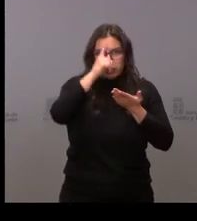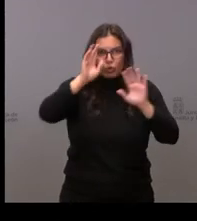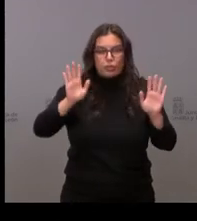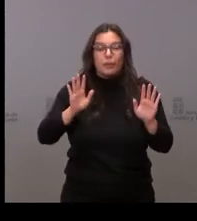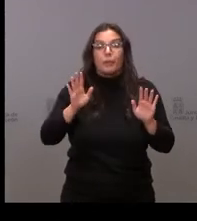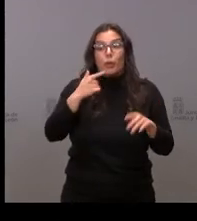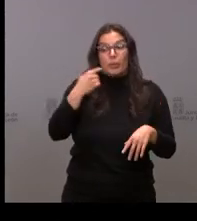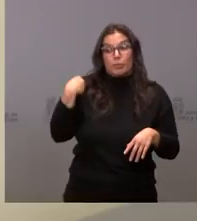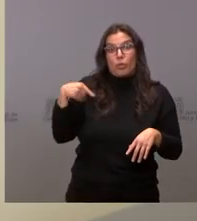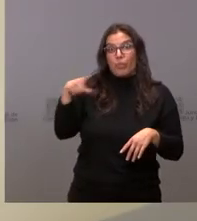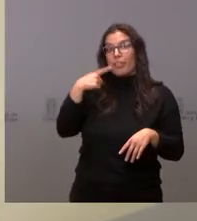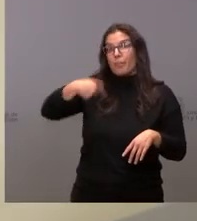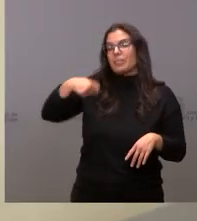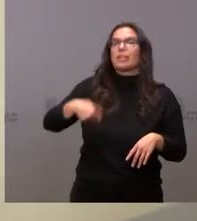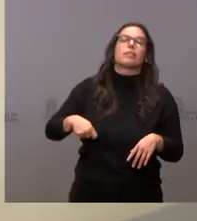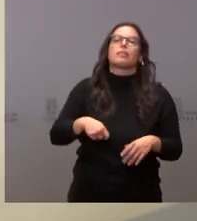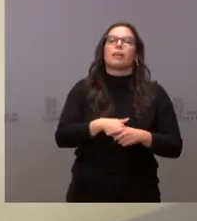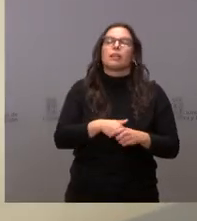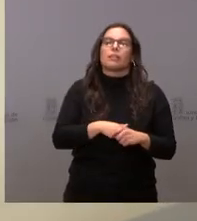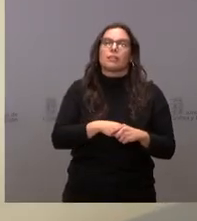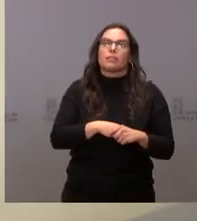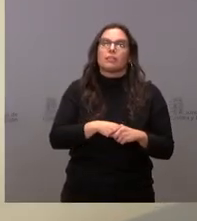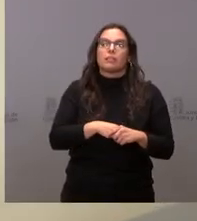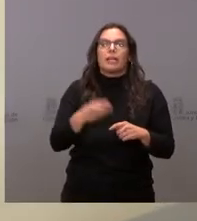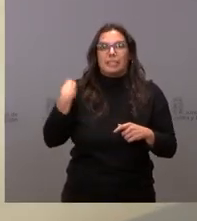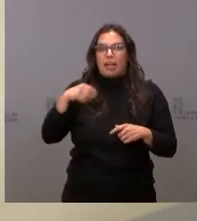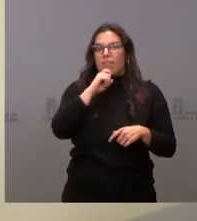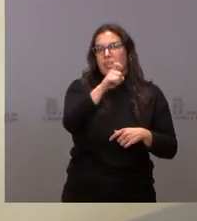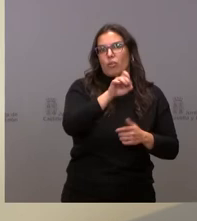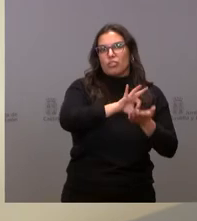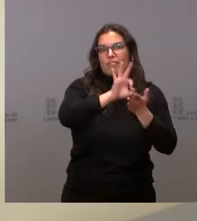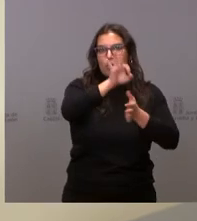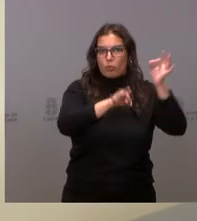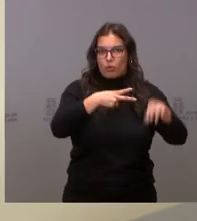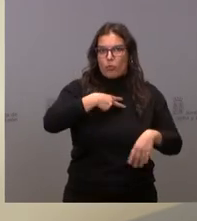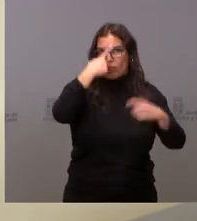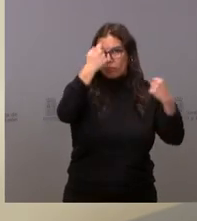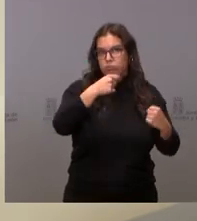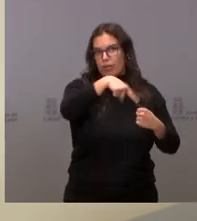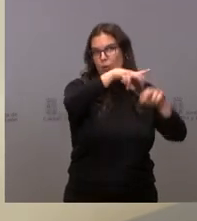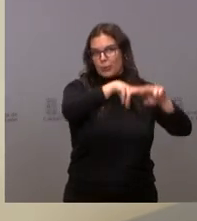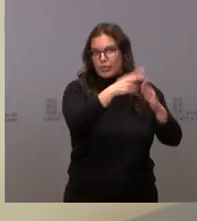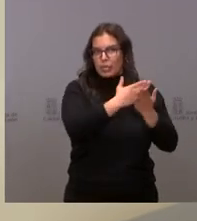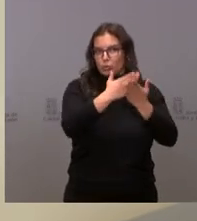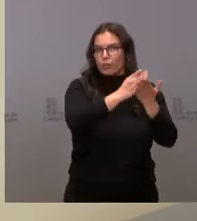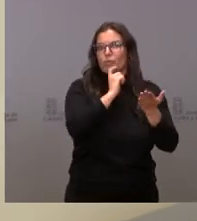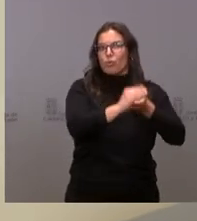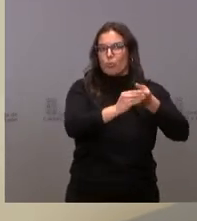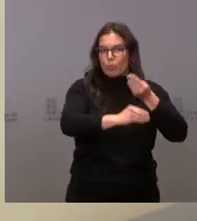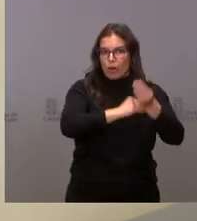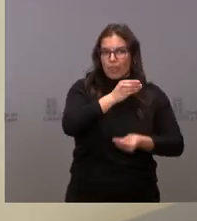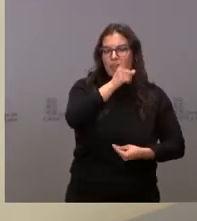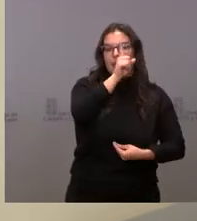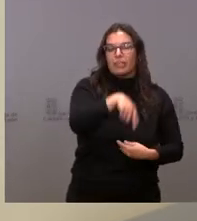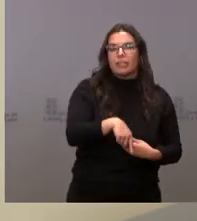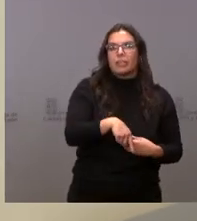ya se han dado instrucciones a los servicios jurídicos y también a los responsables de las sanciones